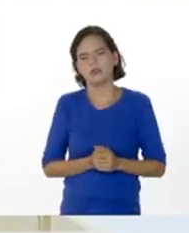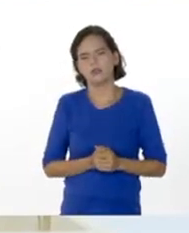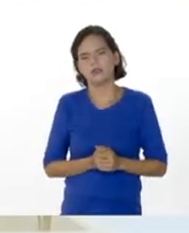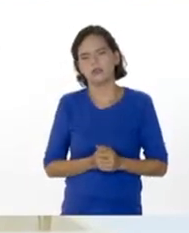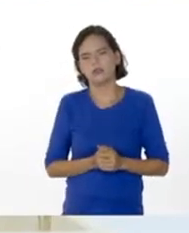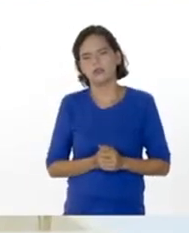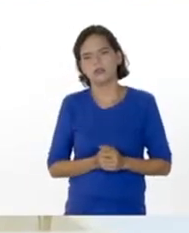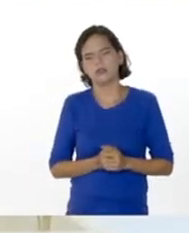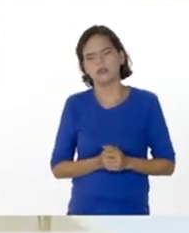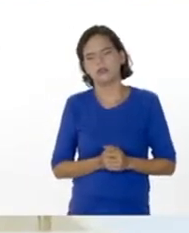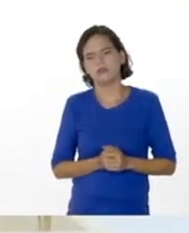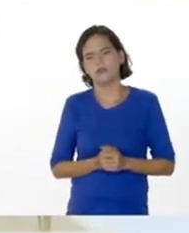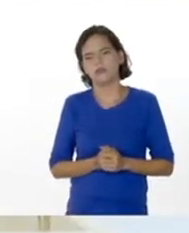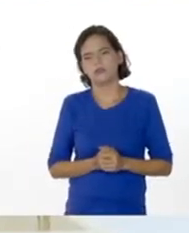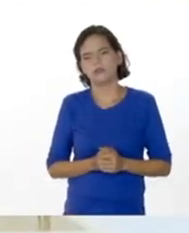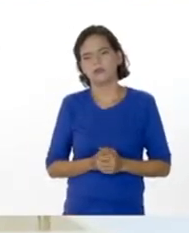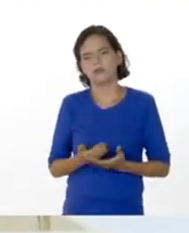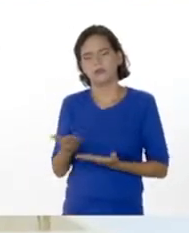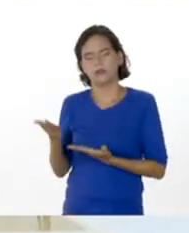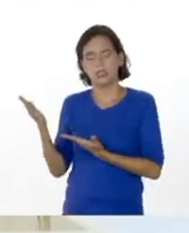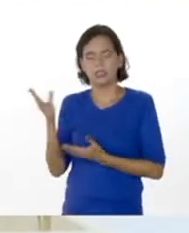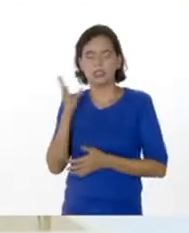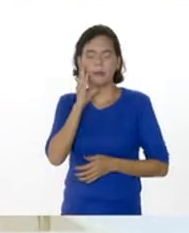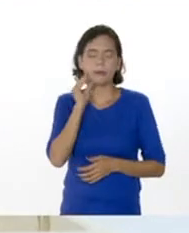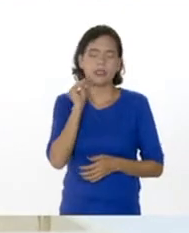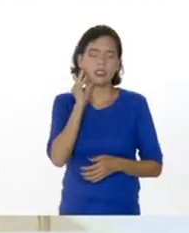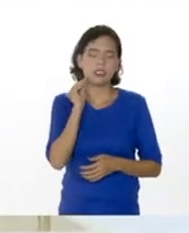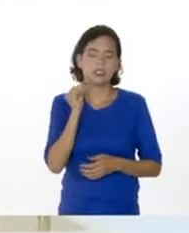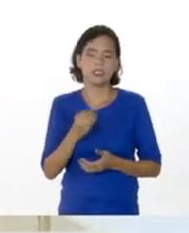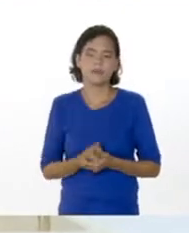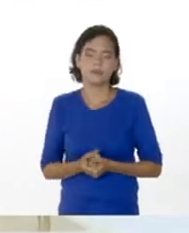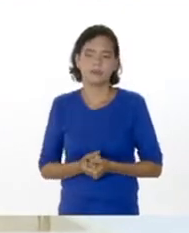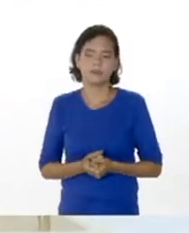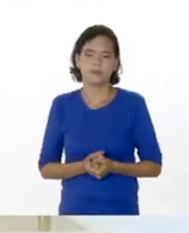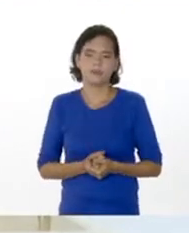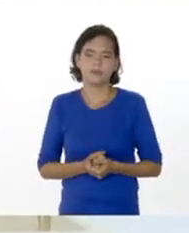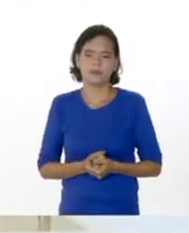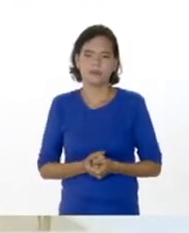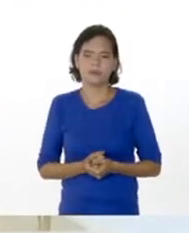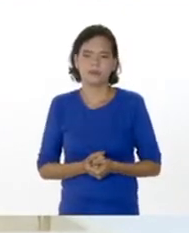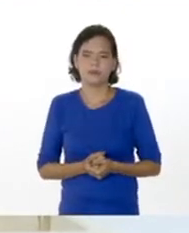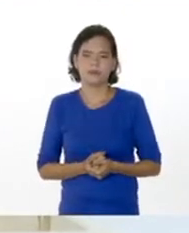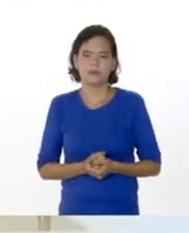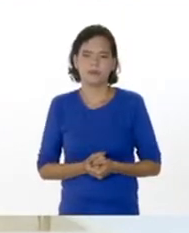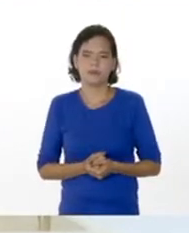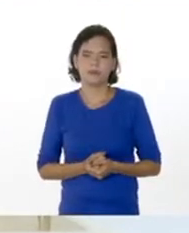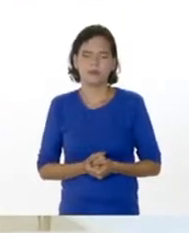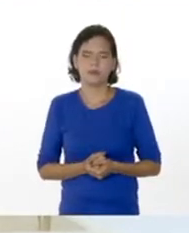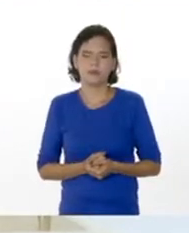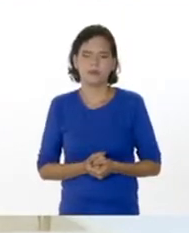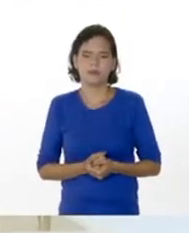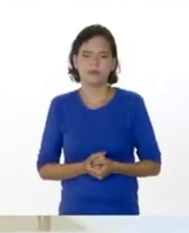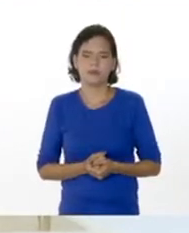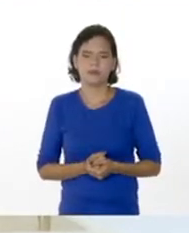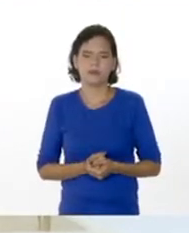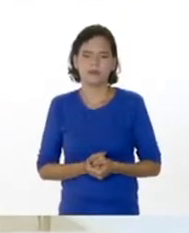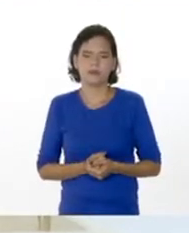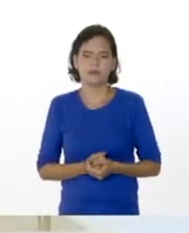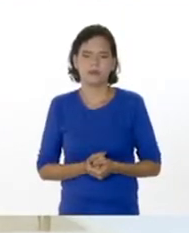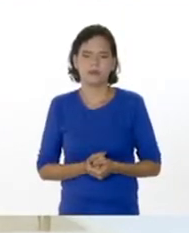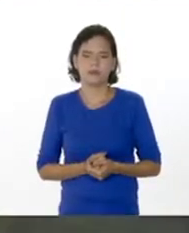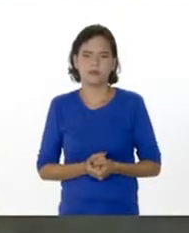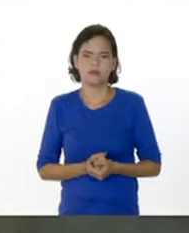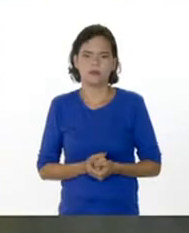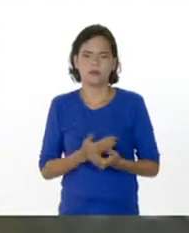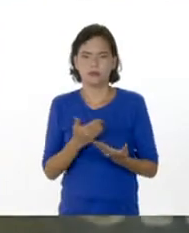denominada redox. Esta experiencia consiste en permanganato de